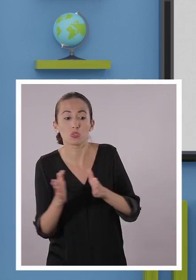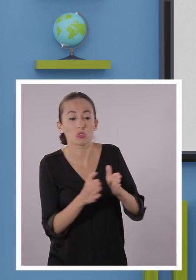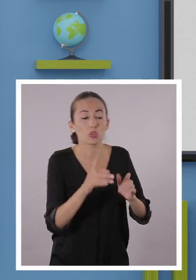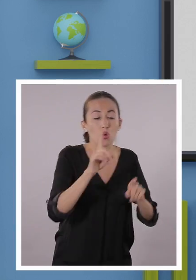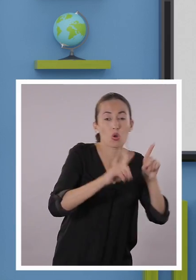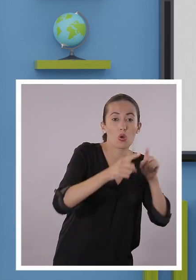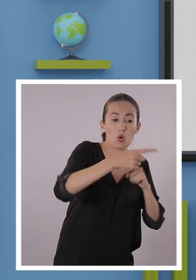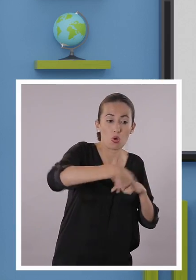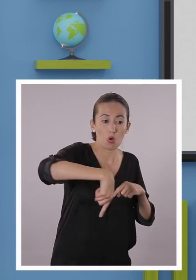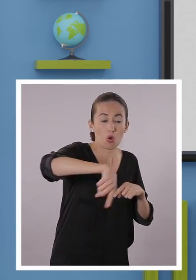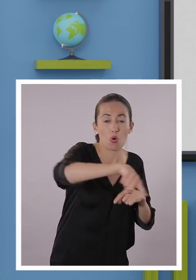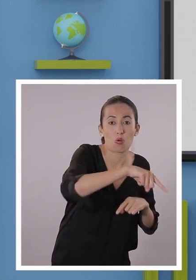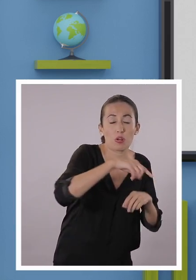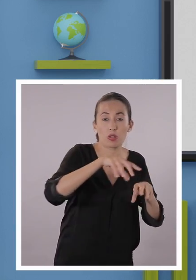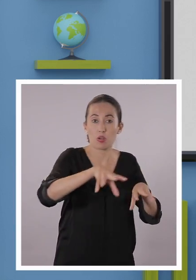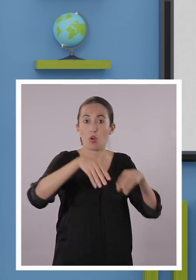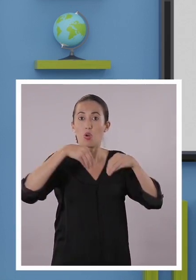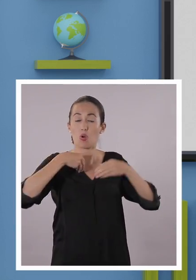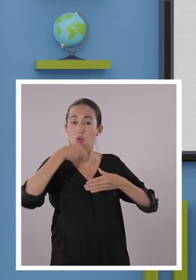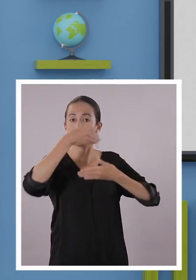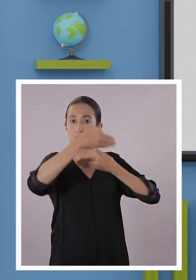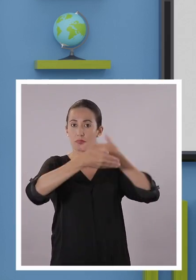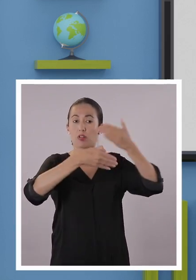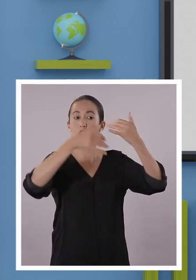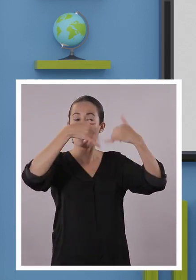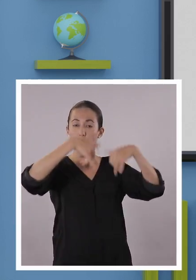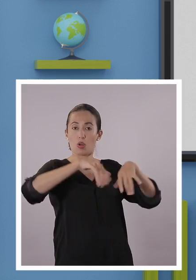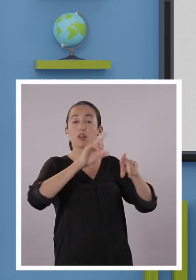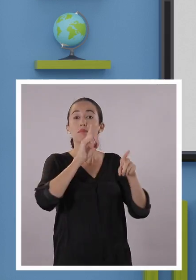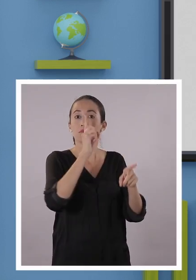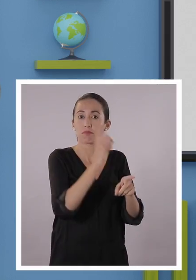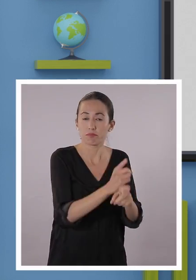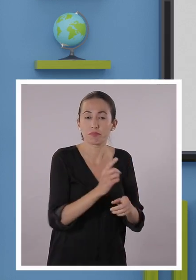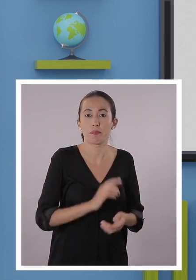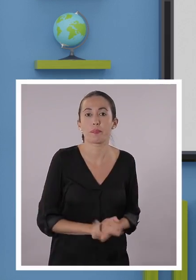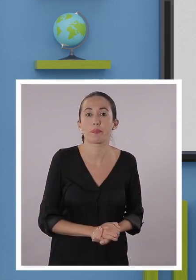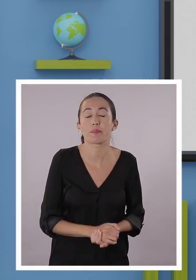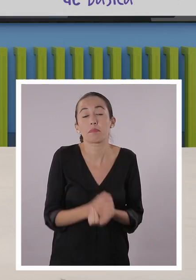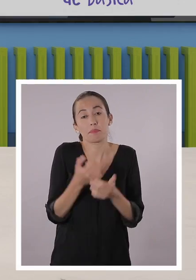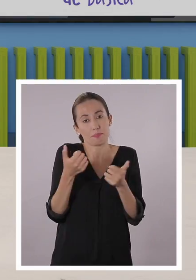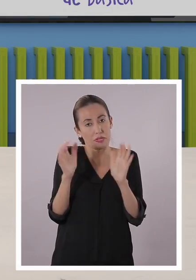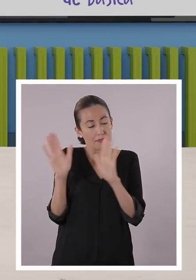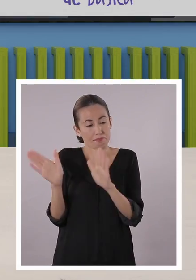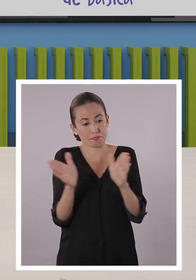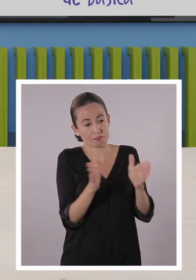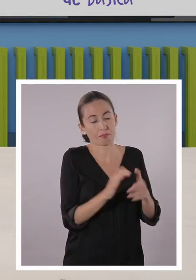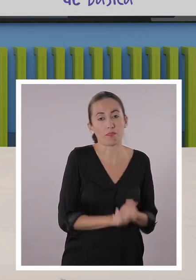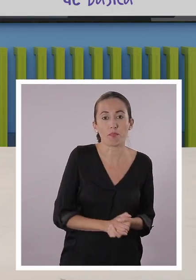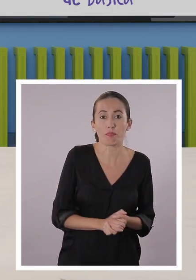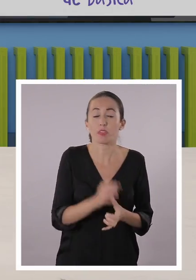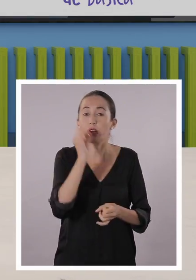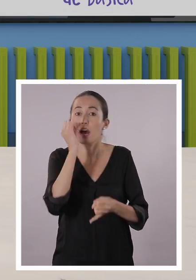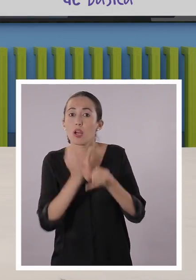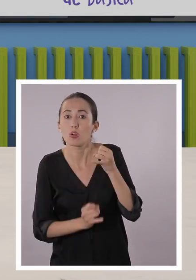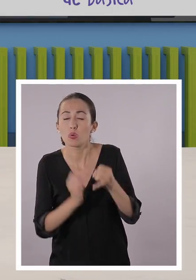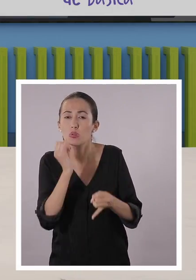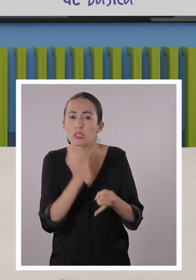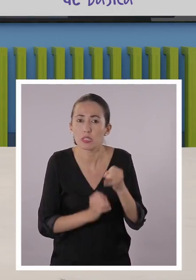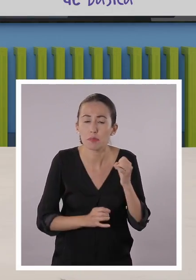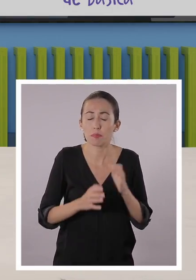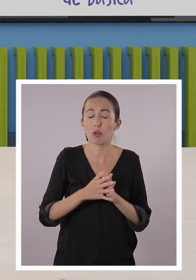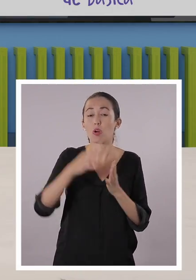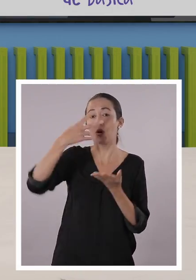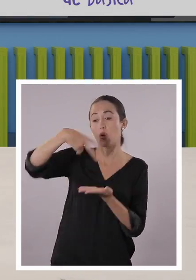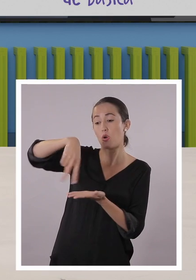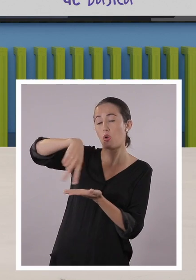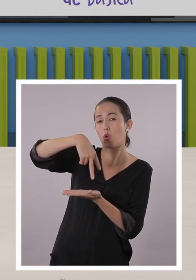muchos palos de flamenco están adheridos en el fandango y hasta el día de hoy se los puede escuchar. Bueno, y tenemos el último ritmo,